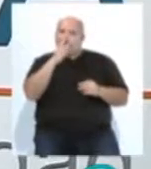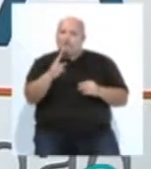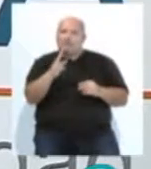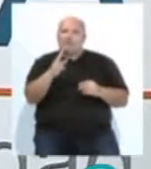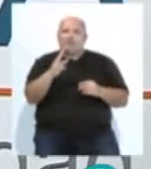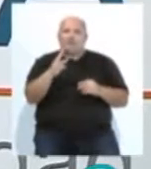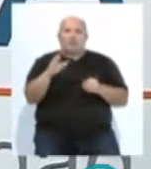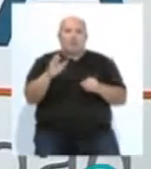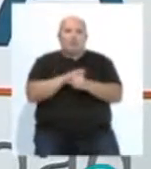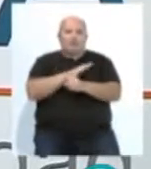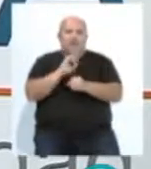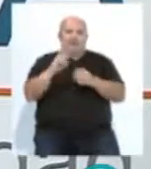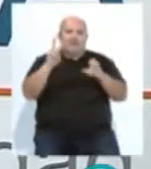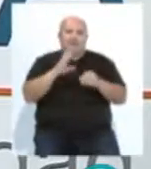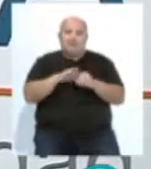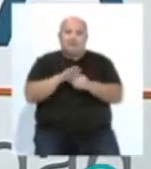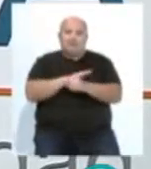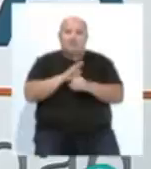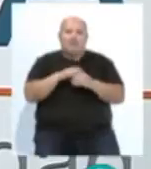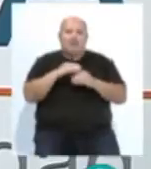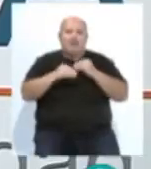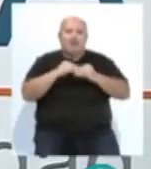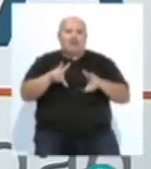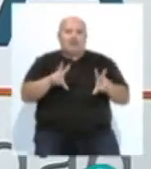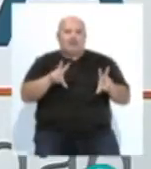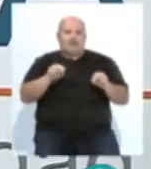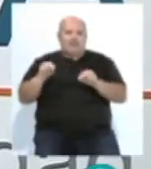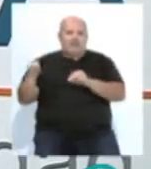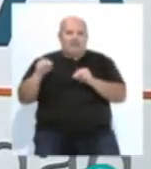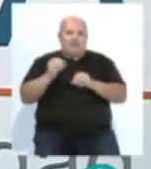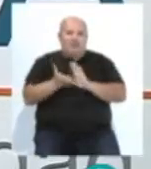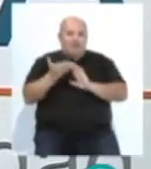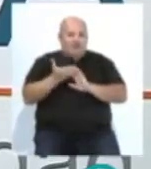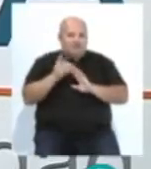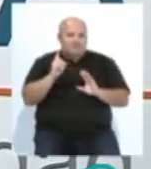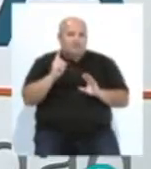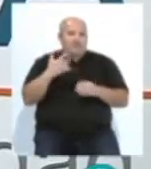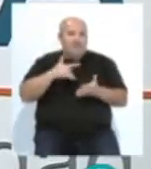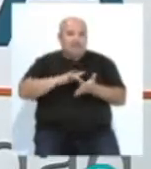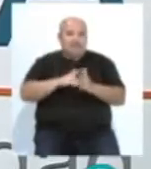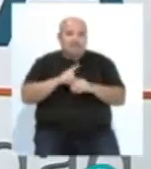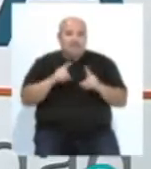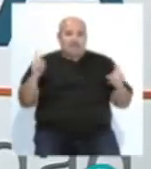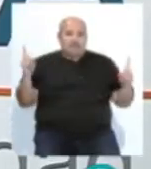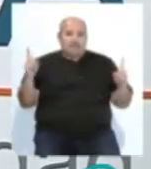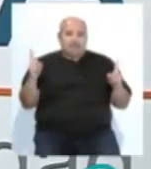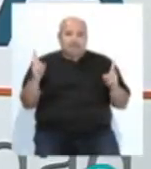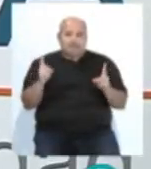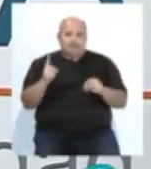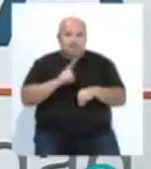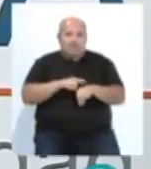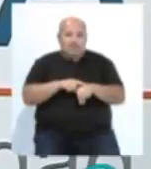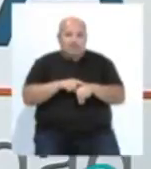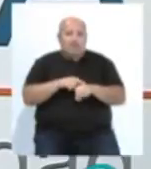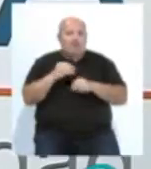cobertura para poder terminar la obra. Pero se nos agota el tiempo